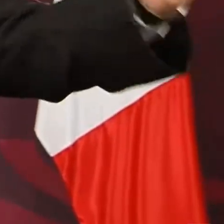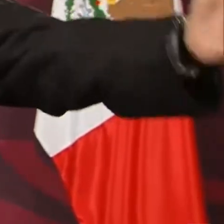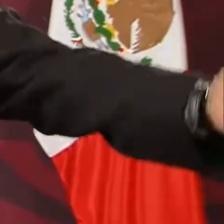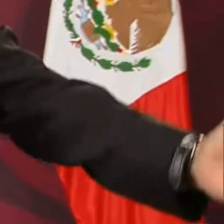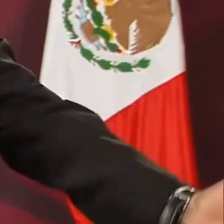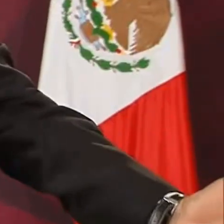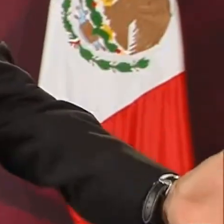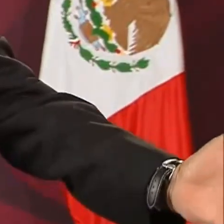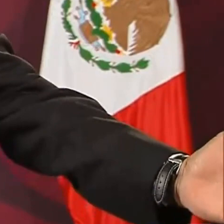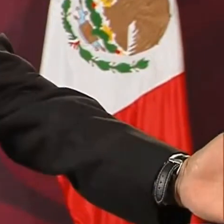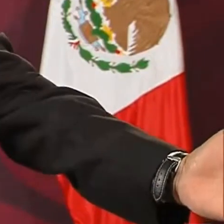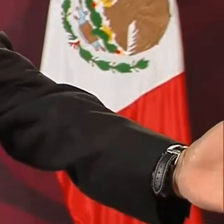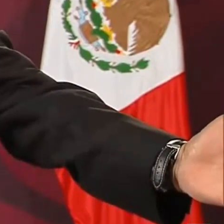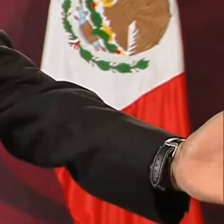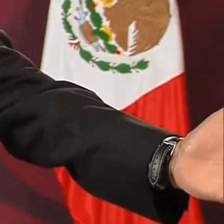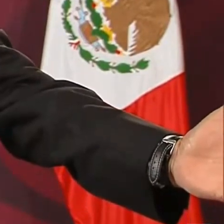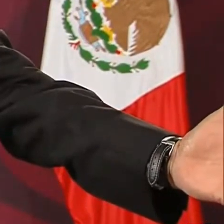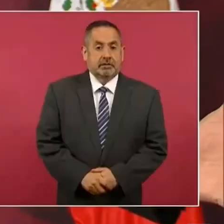periodistas rodeando.